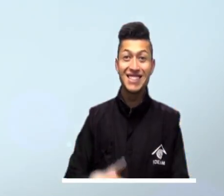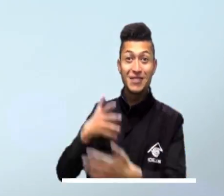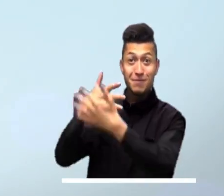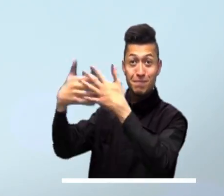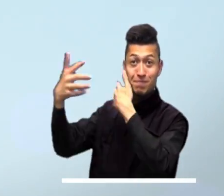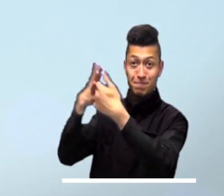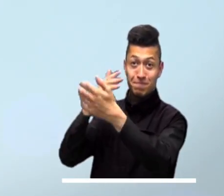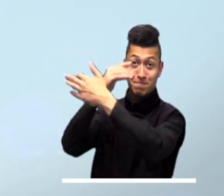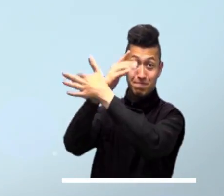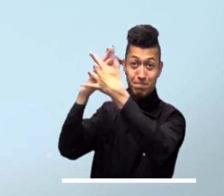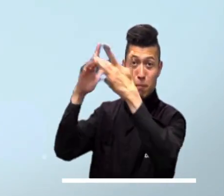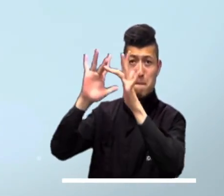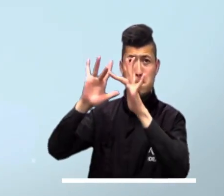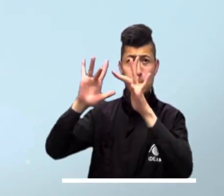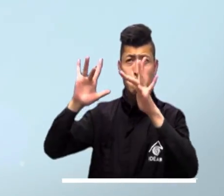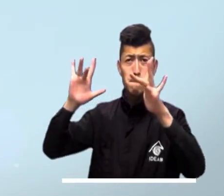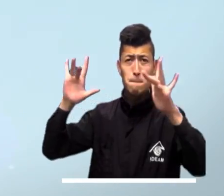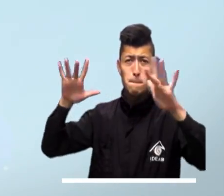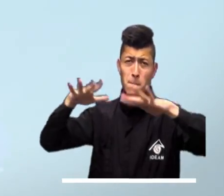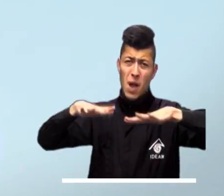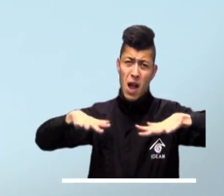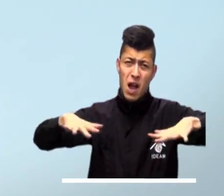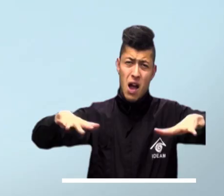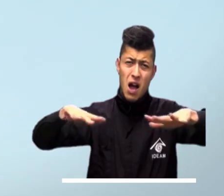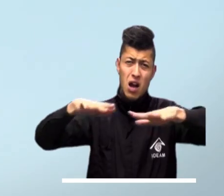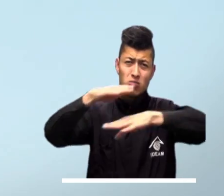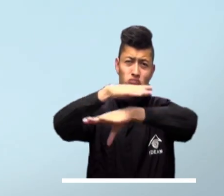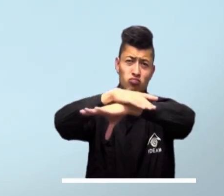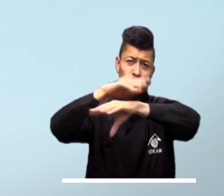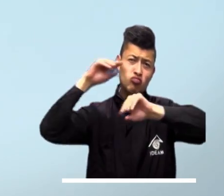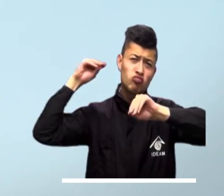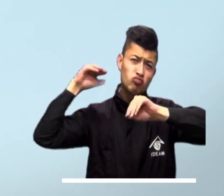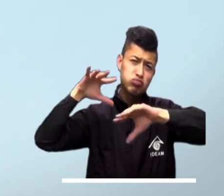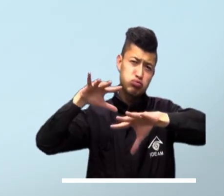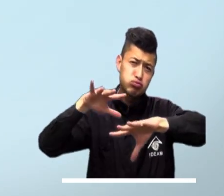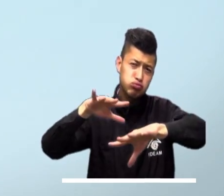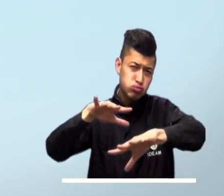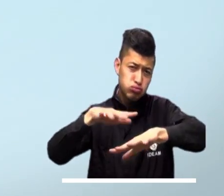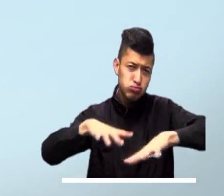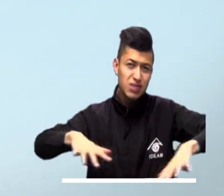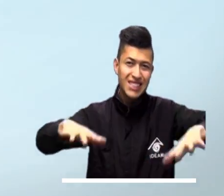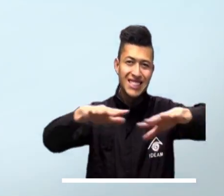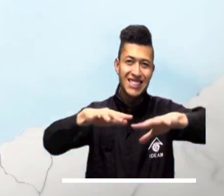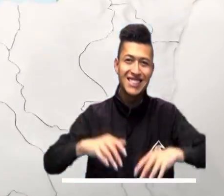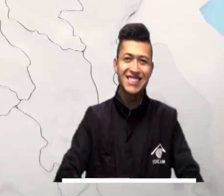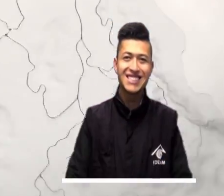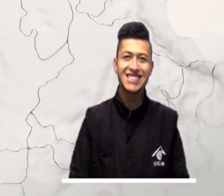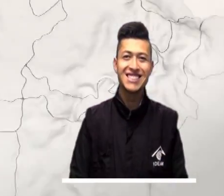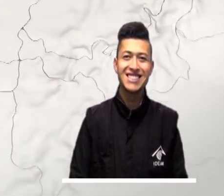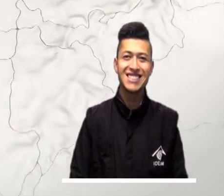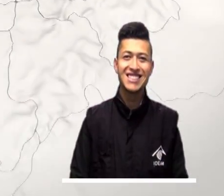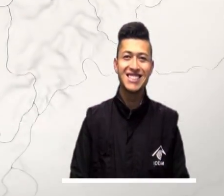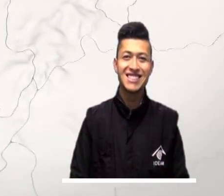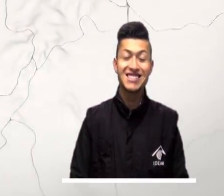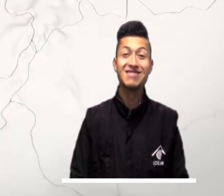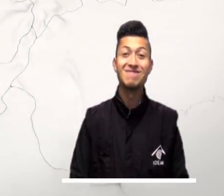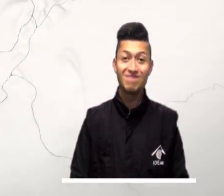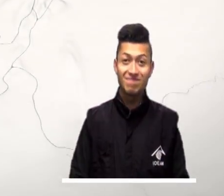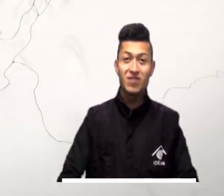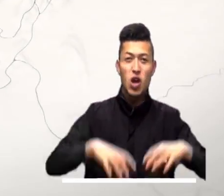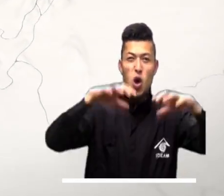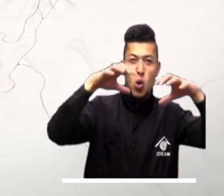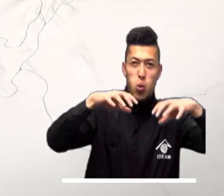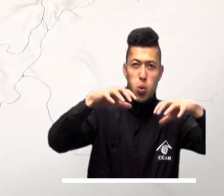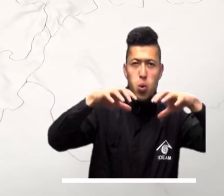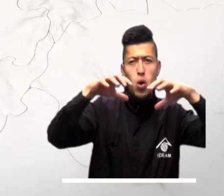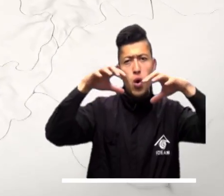En el archipiélago de San Andrés, el cielo promete estar despejado en amplias zonas y ofrecerá una tarde soleada sobre la mayor parte del área.